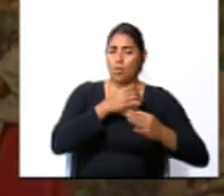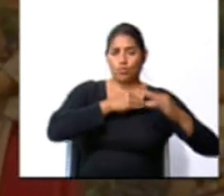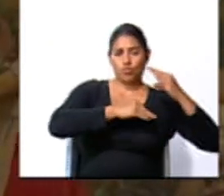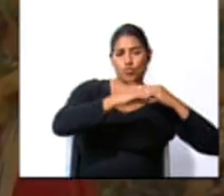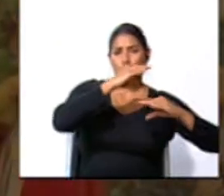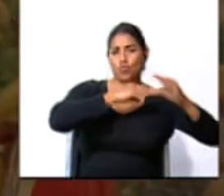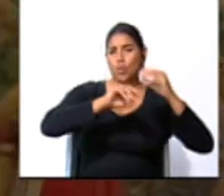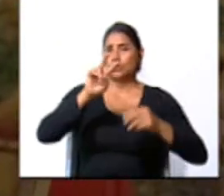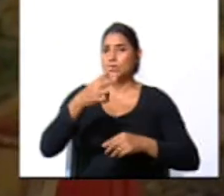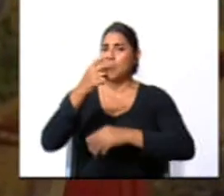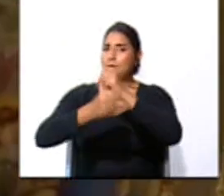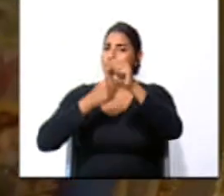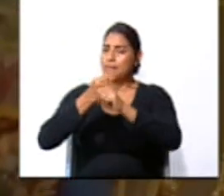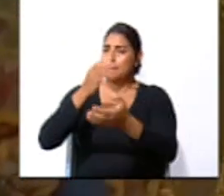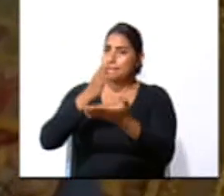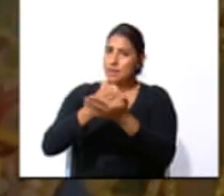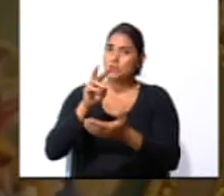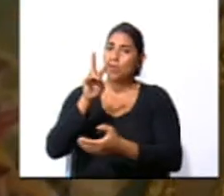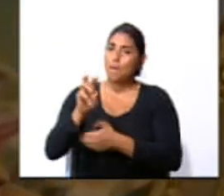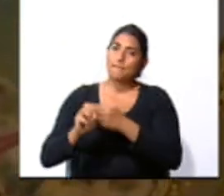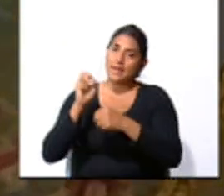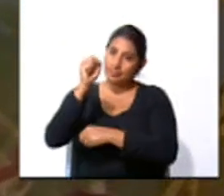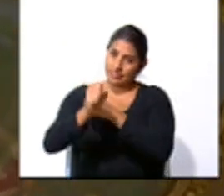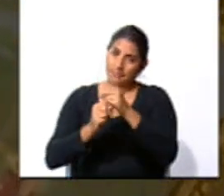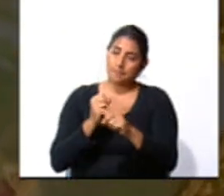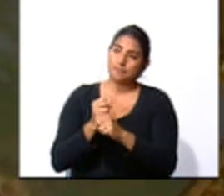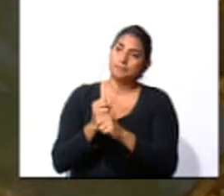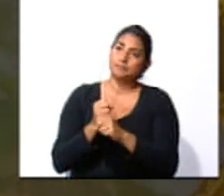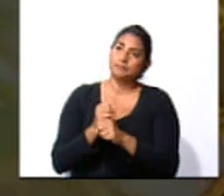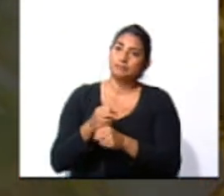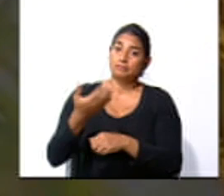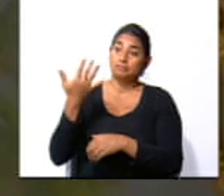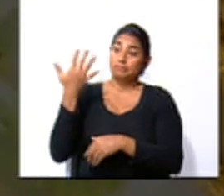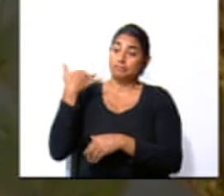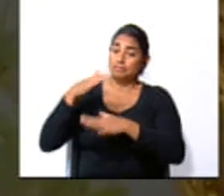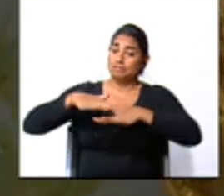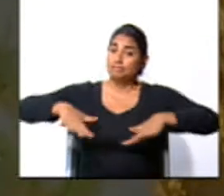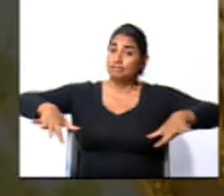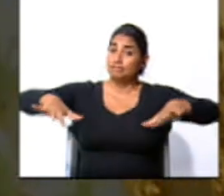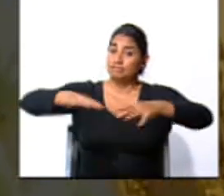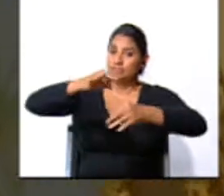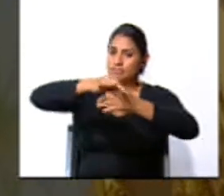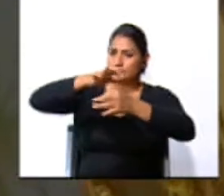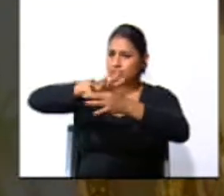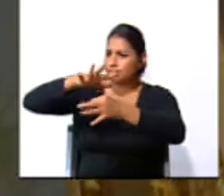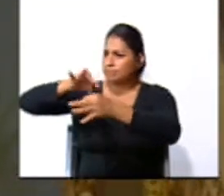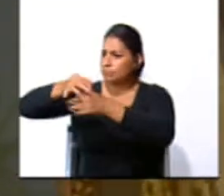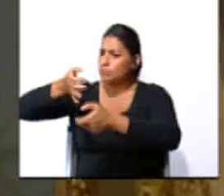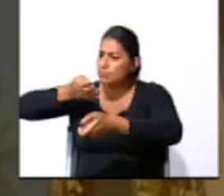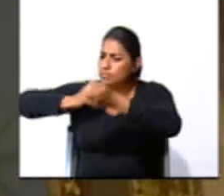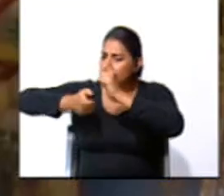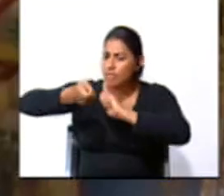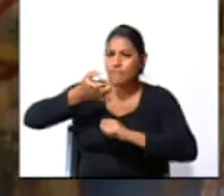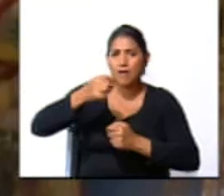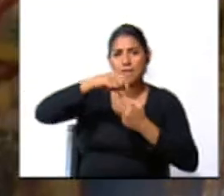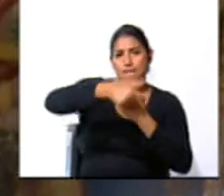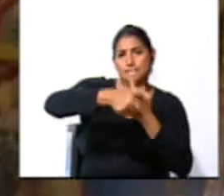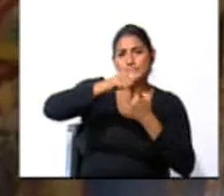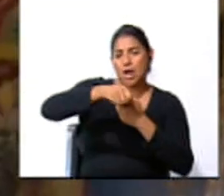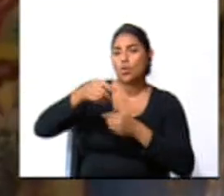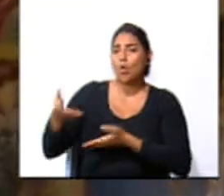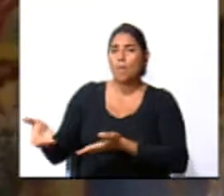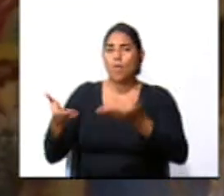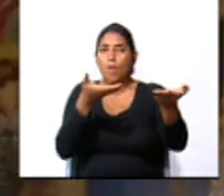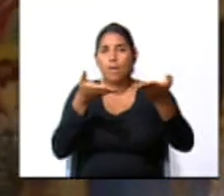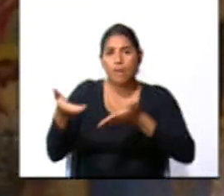siglo XIX y las primeras décadas del siglo XX, basado en un bicultivo del café y el banano y el modelo agroexportador.